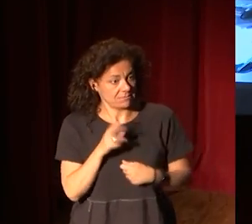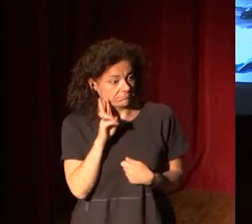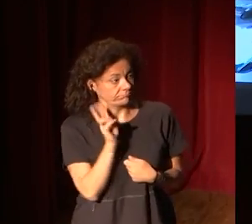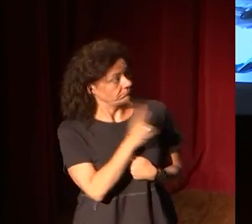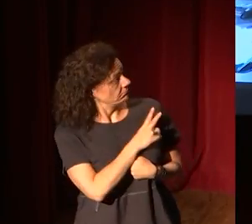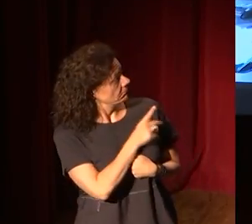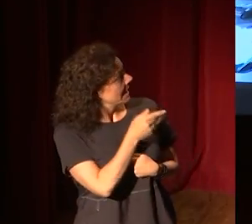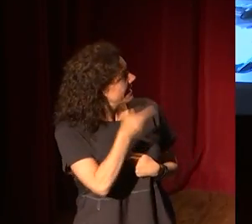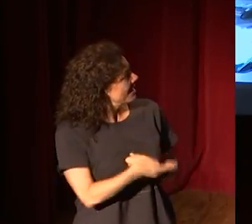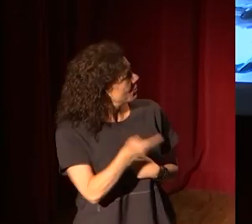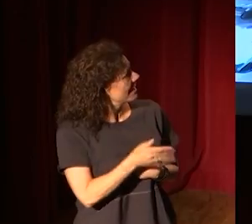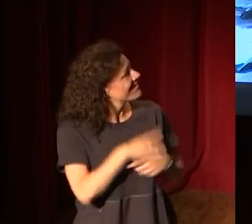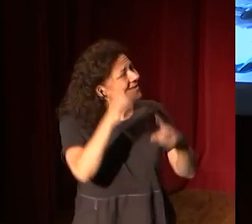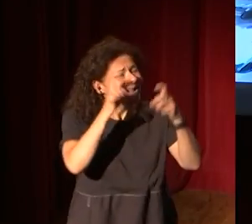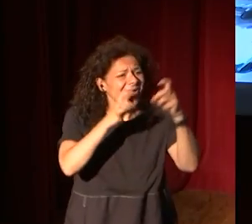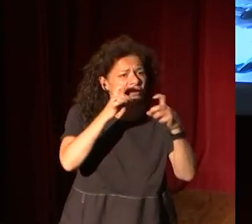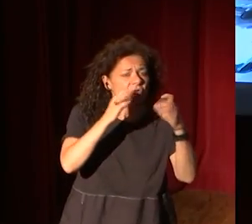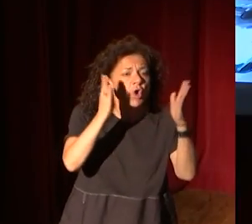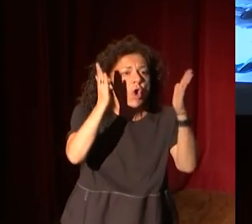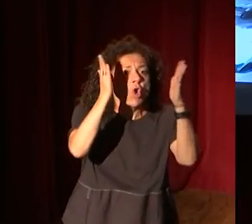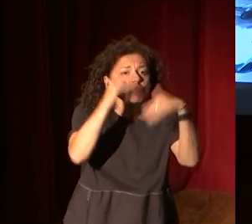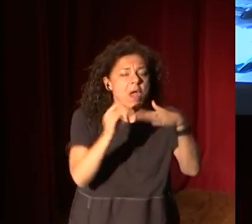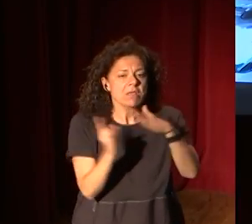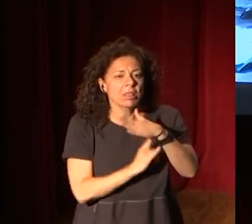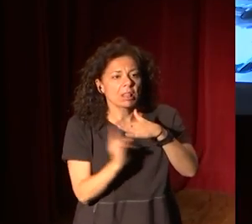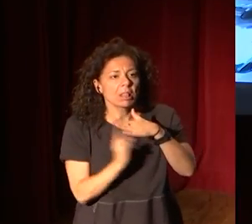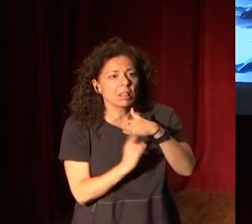de una cosa es importante en la foto. No hay impresora.